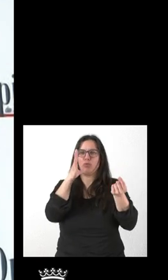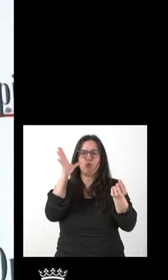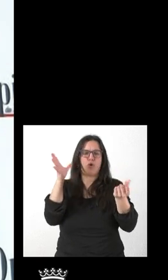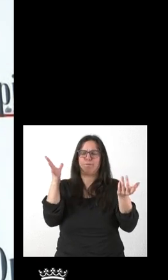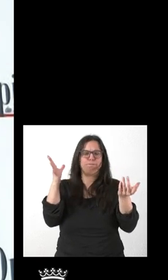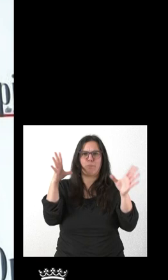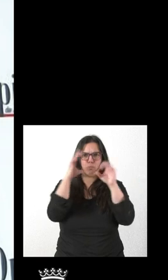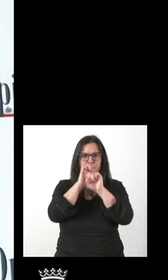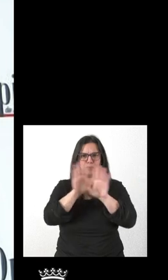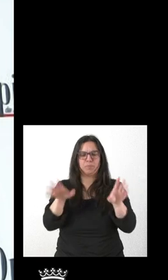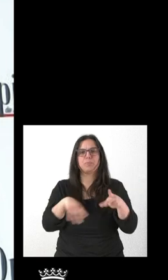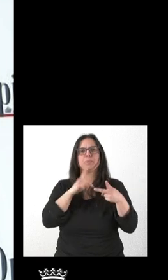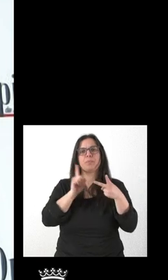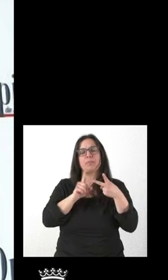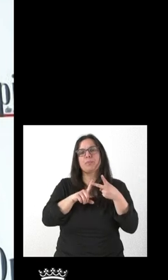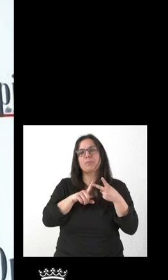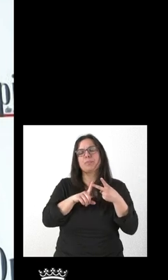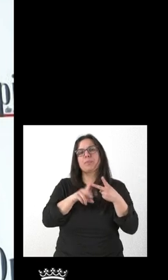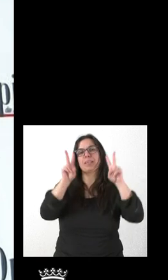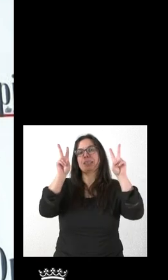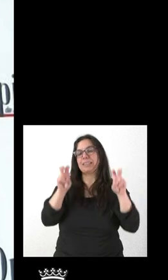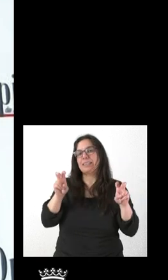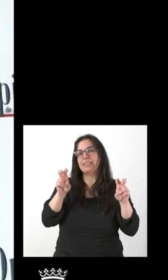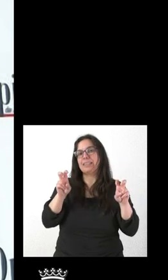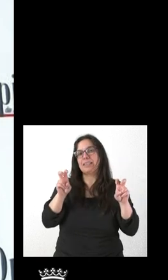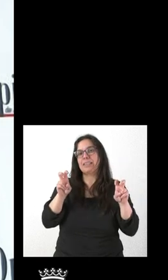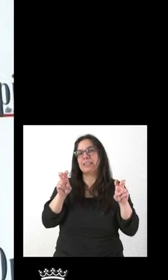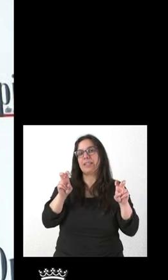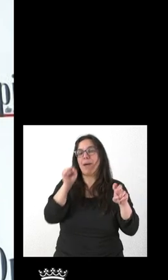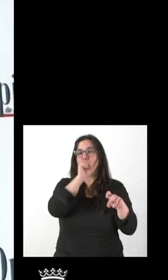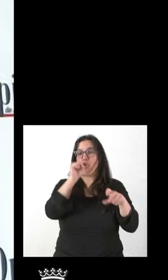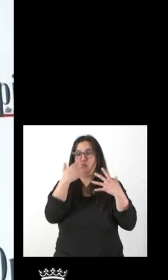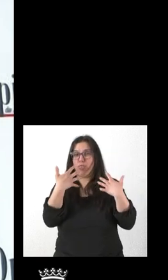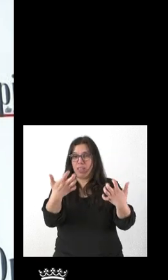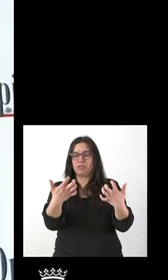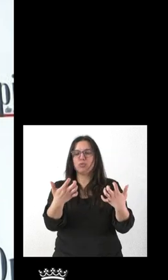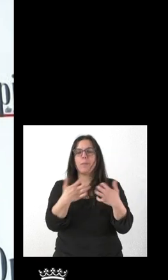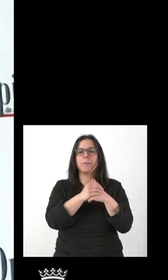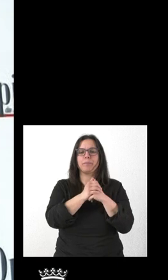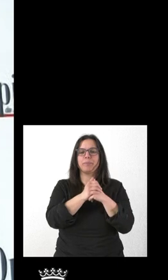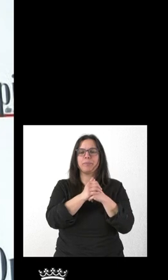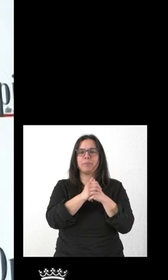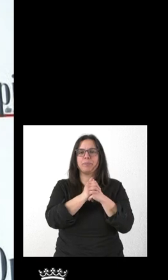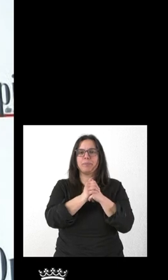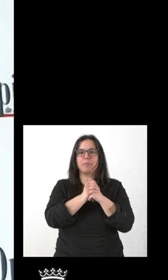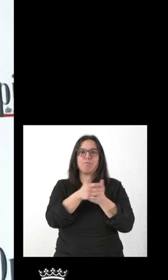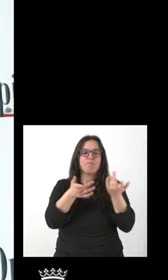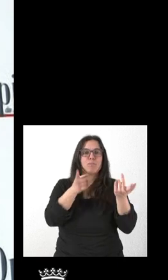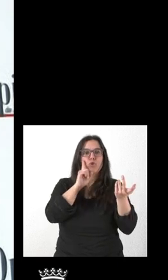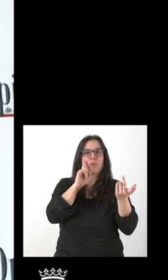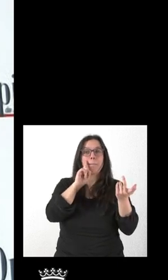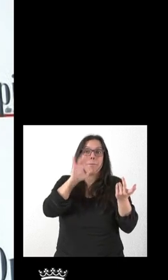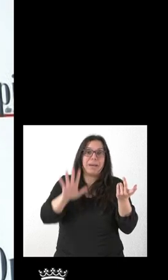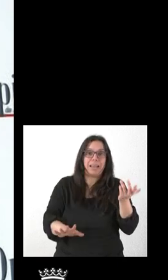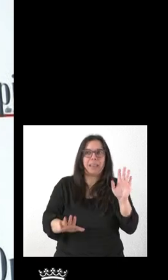demasiado claras. Y respecto al concierto, no sé, parecería